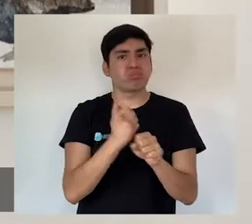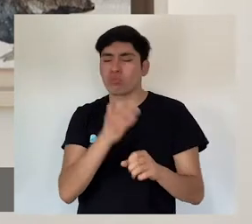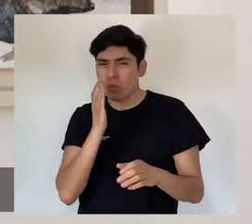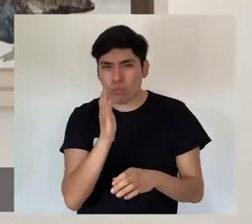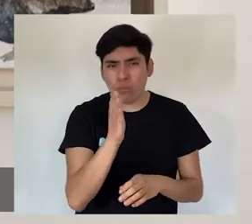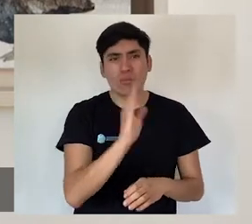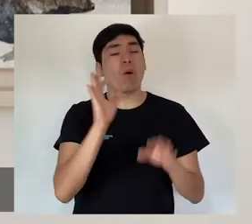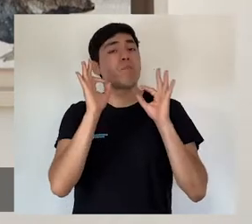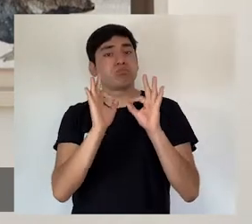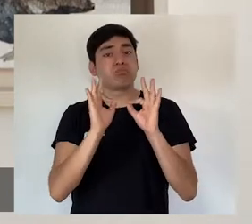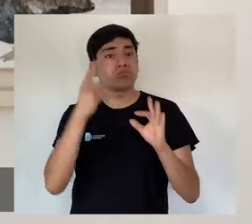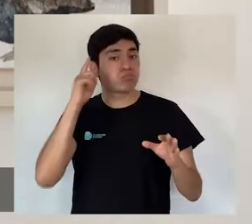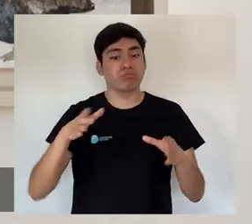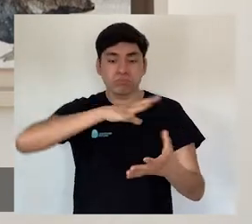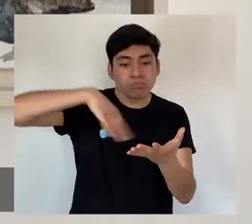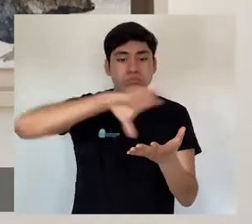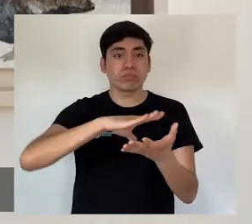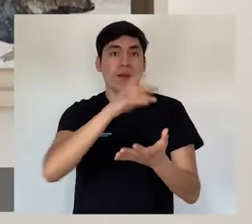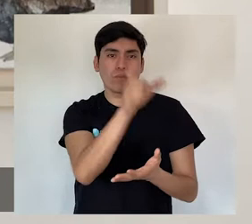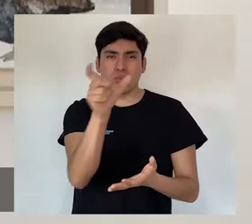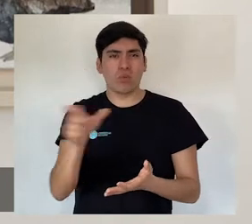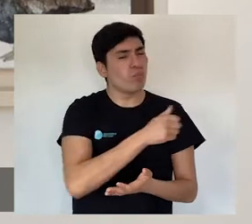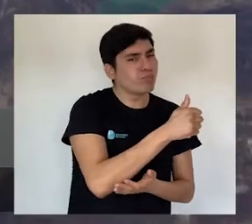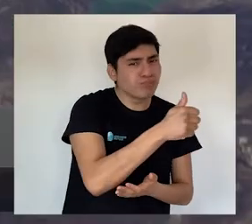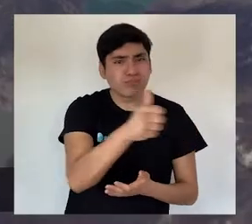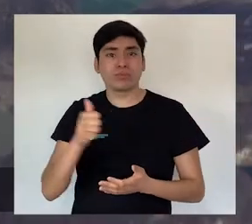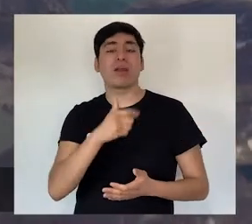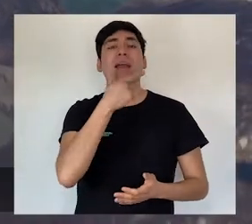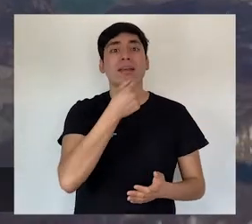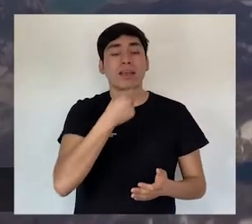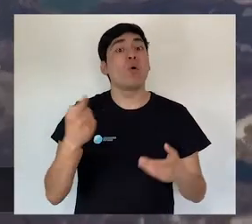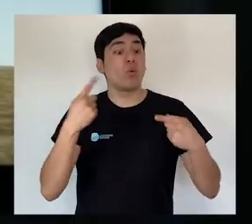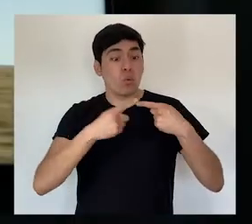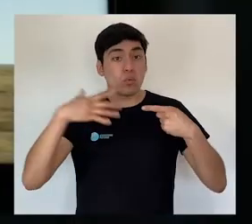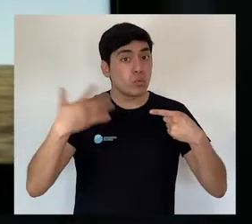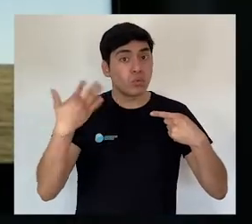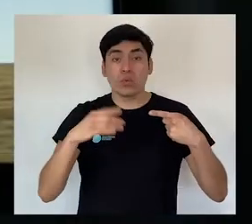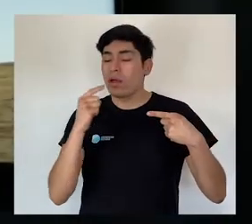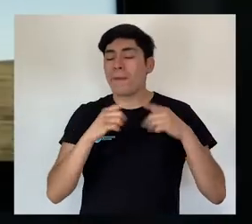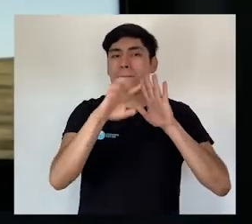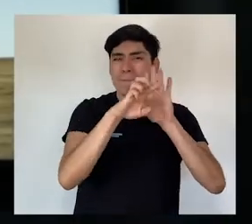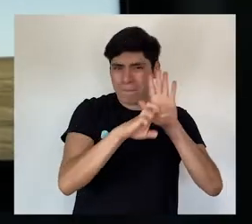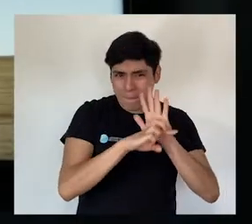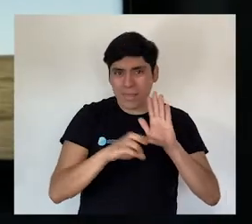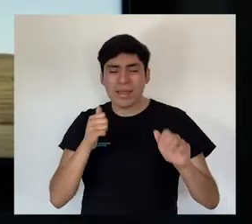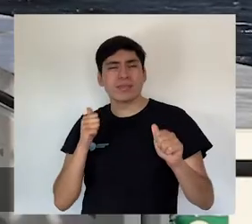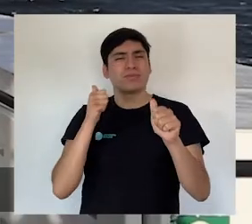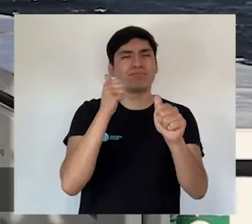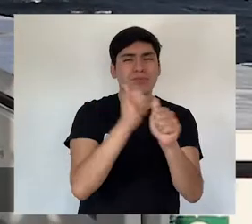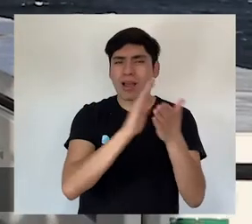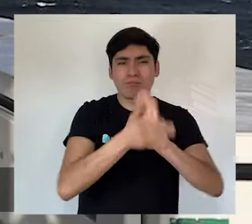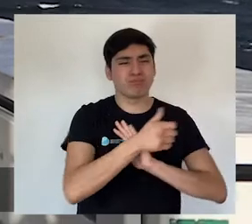efectivas y pertinentes al territorio y a sus habitantes. Quiero destacar las prioridades de este plan, llegar a toda la